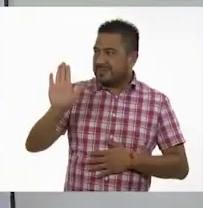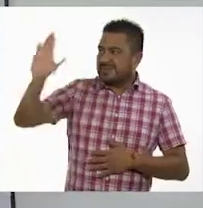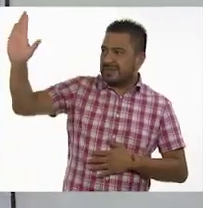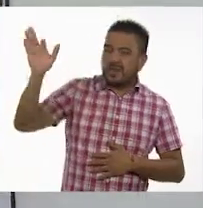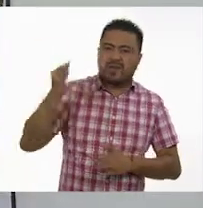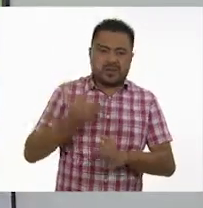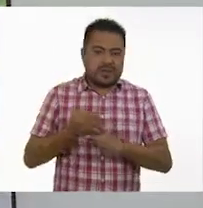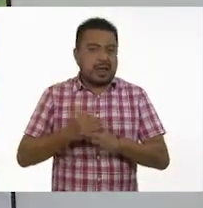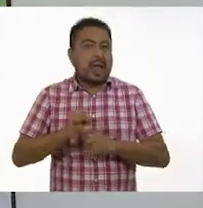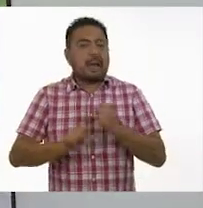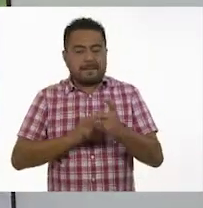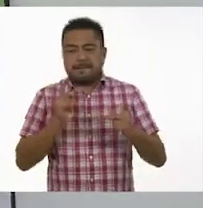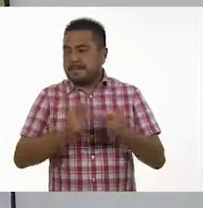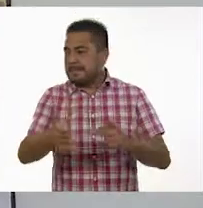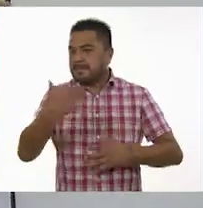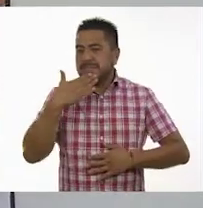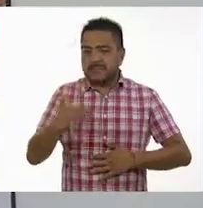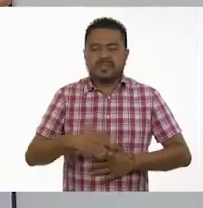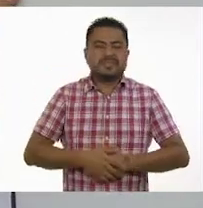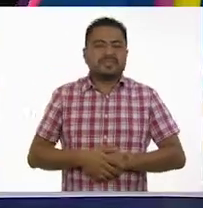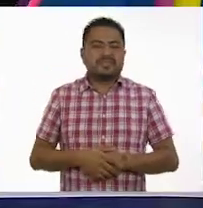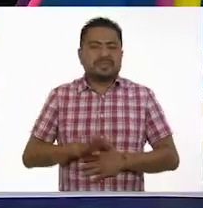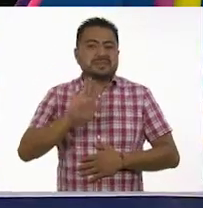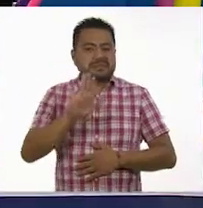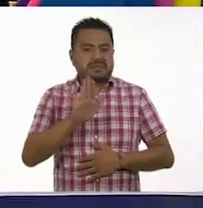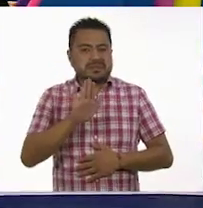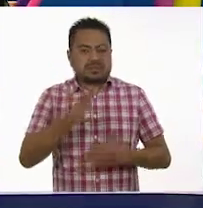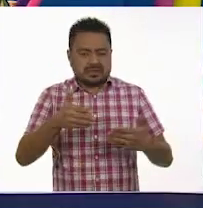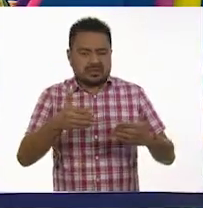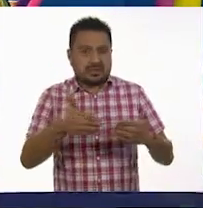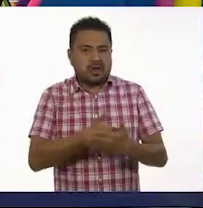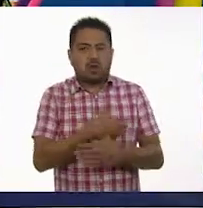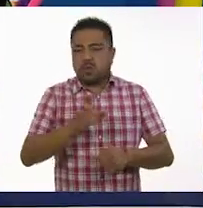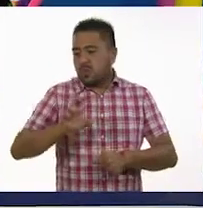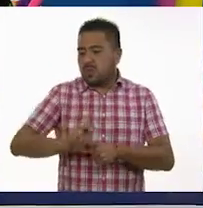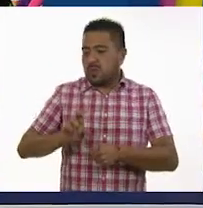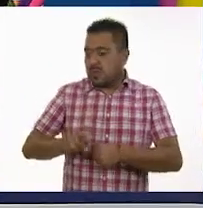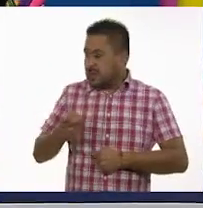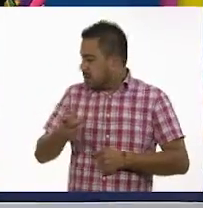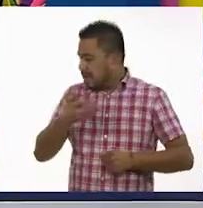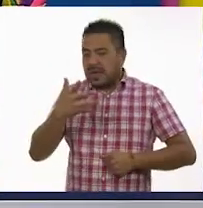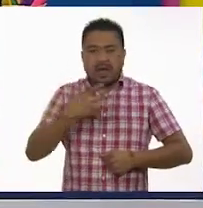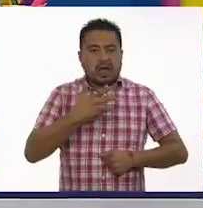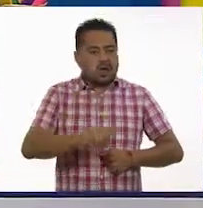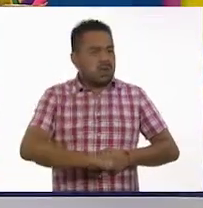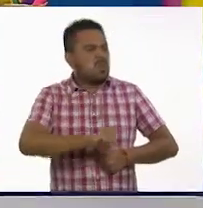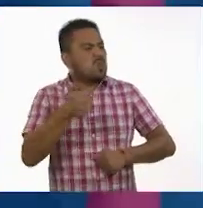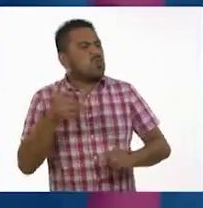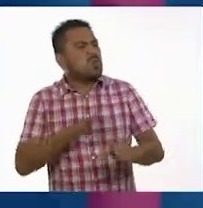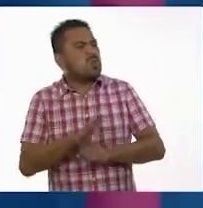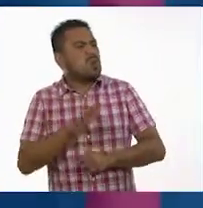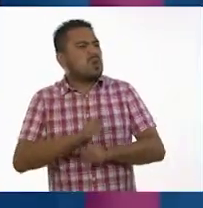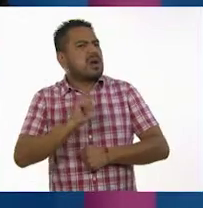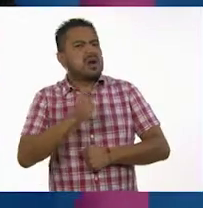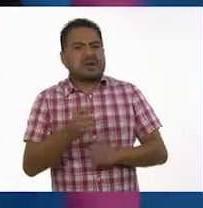Ovíparos, perfecto. Nacen directamente, nacen por huevo. Venimos con otro que es